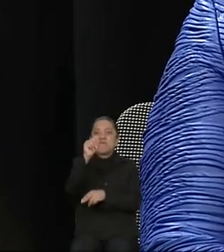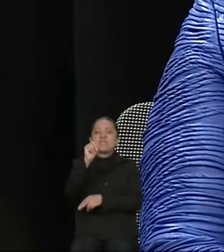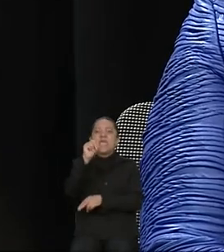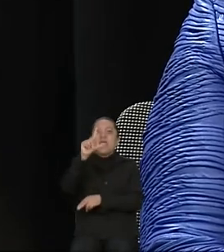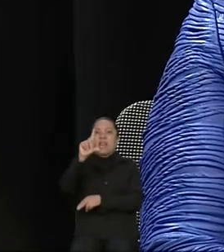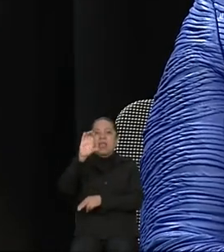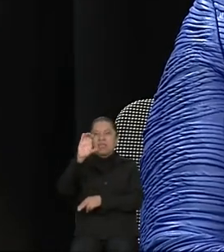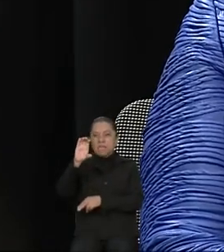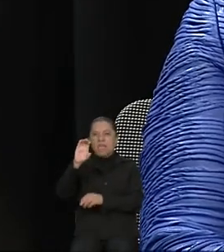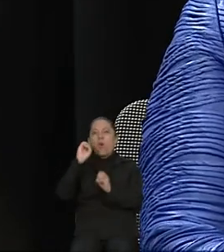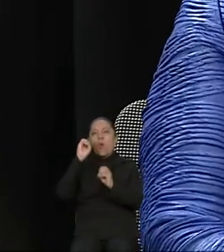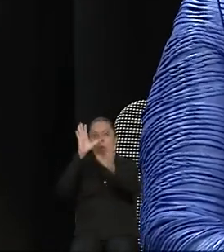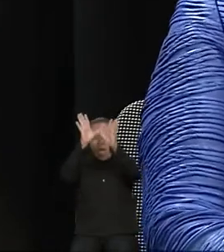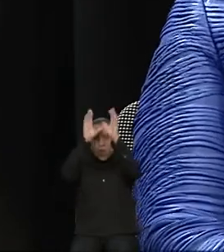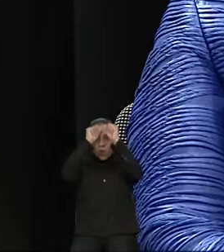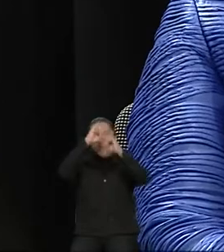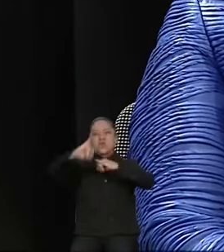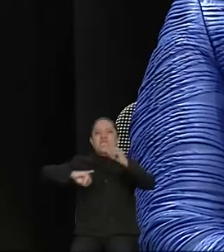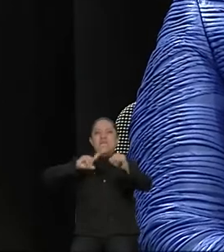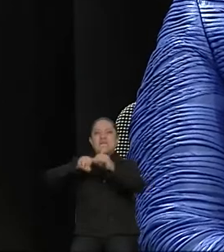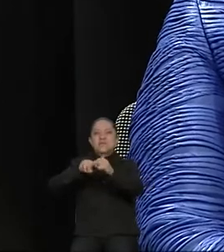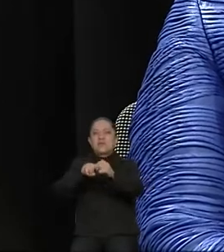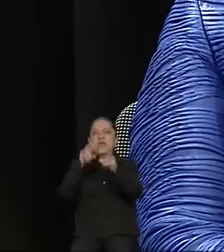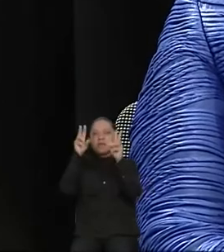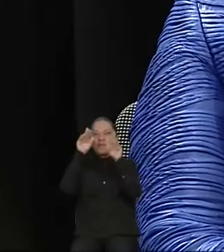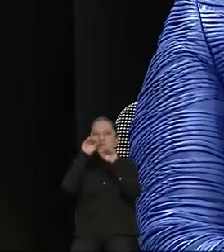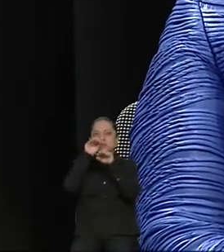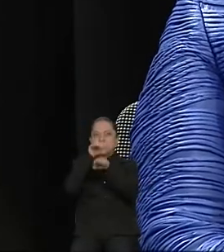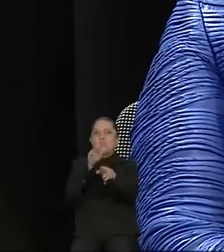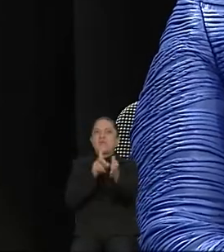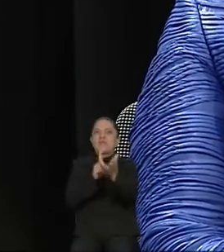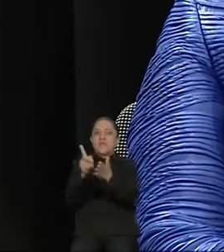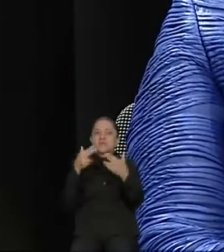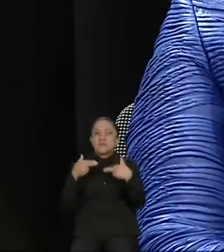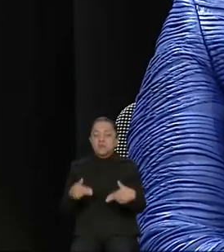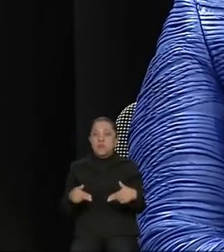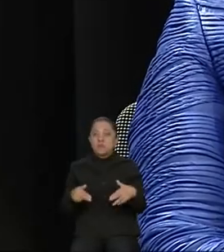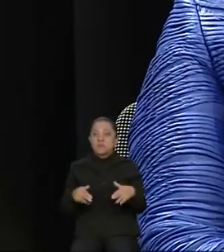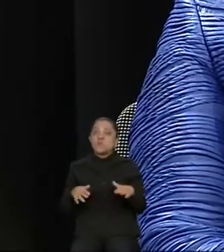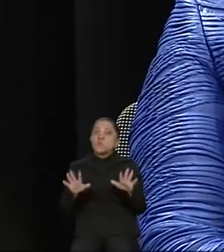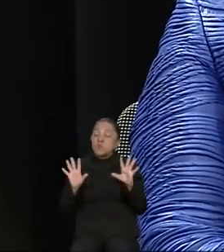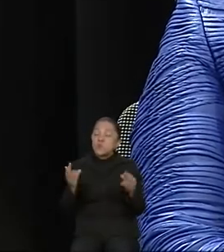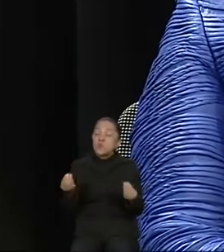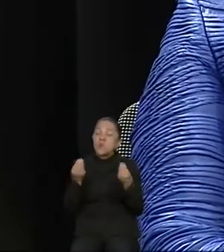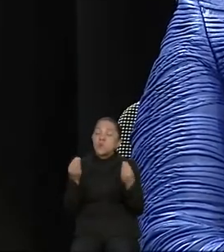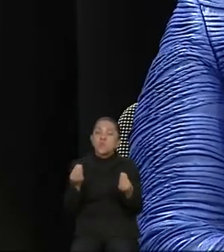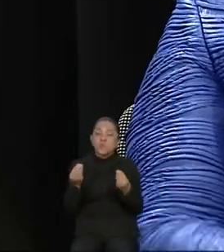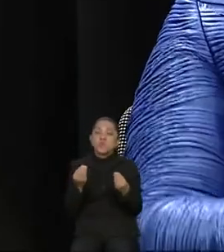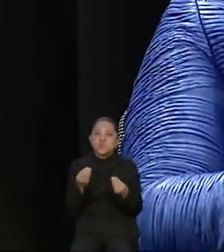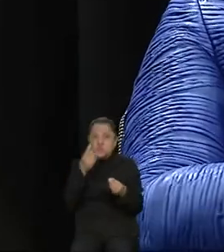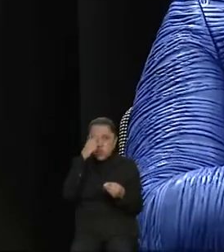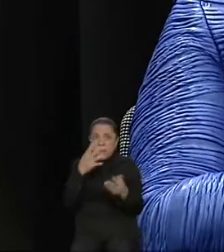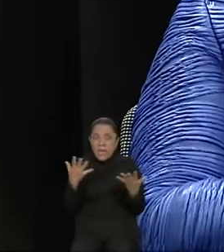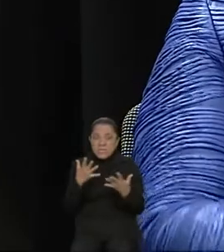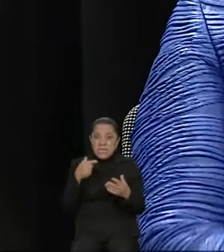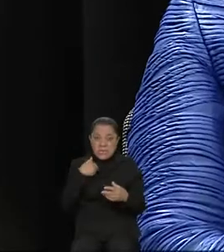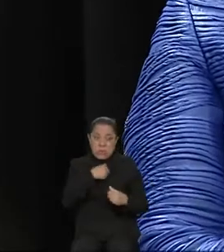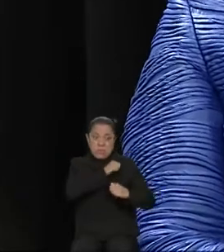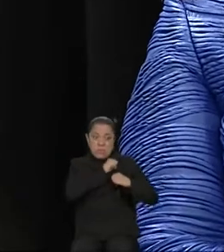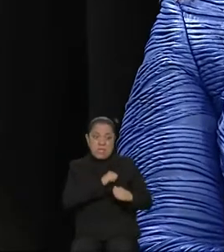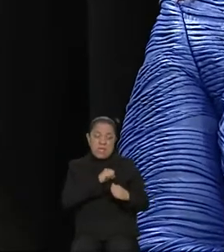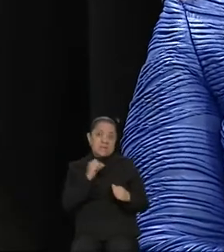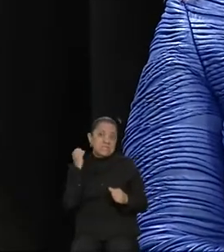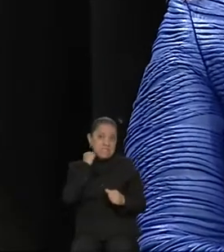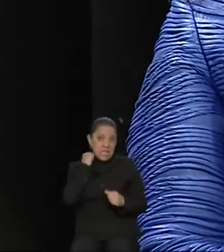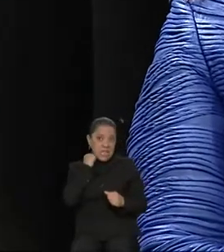de derechos humanos? Mira, creo que hay muchísimo por hacer. Digo, si bien es una facultad del Senado, pareciera que se está dejando de lado.